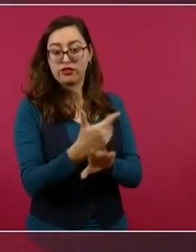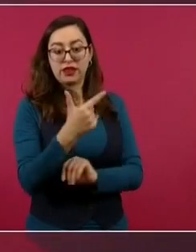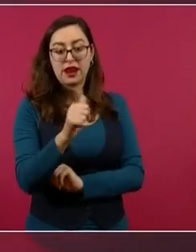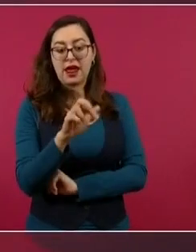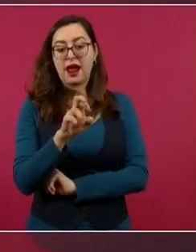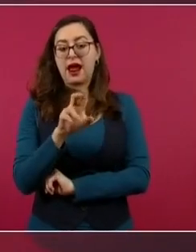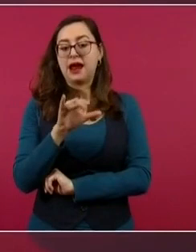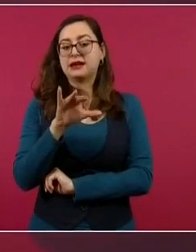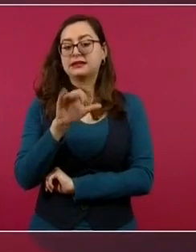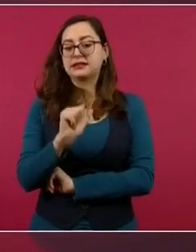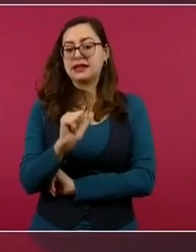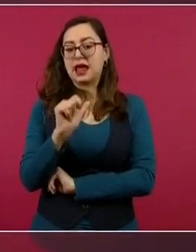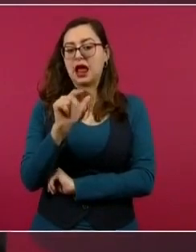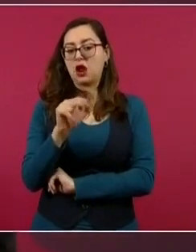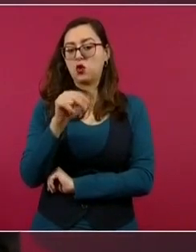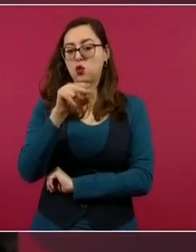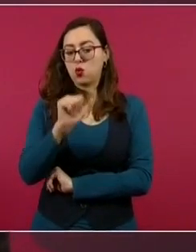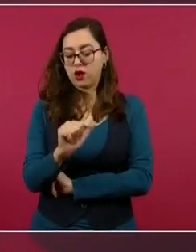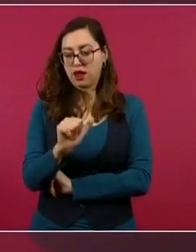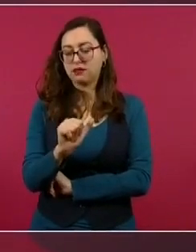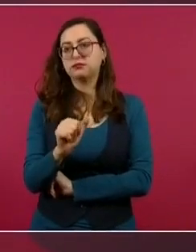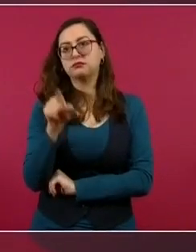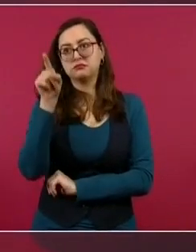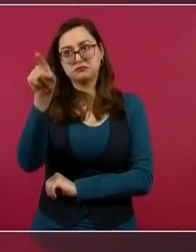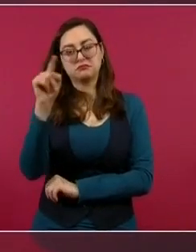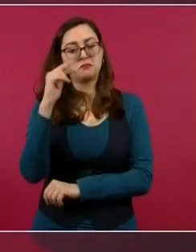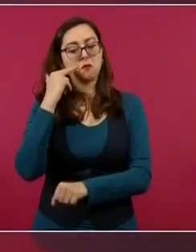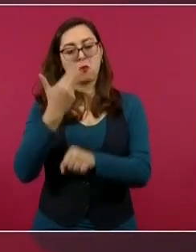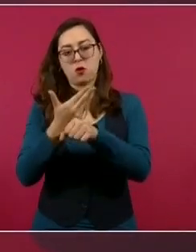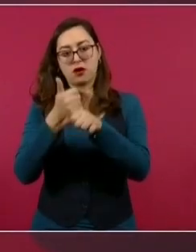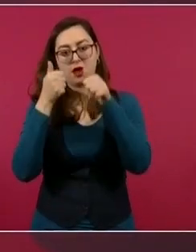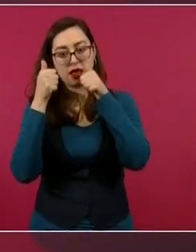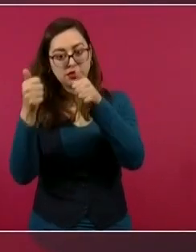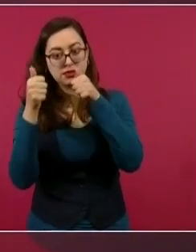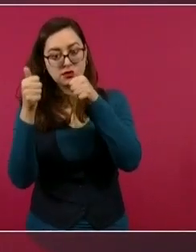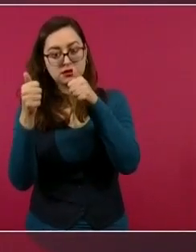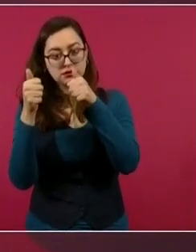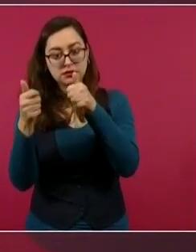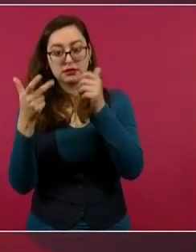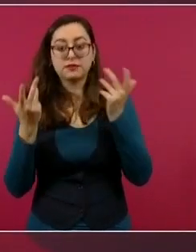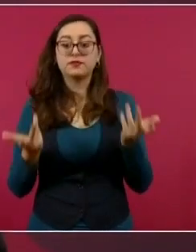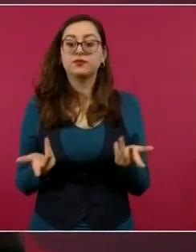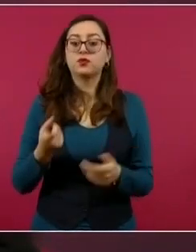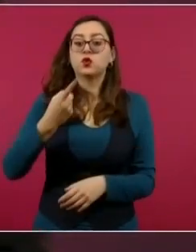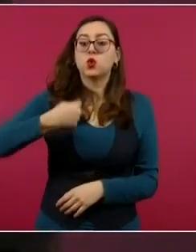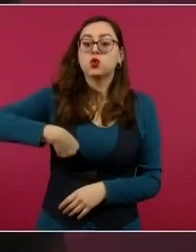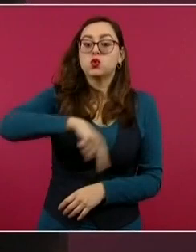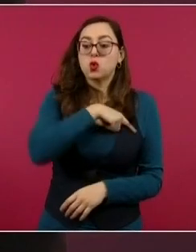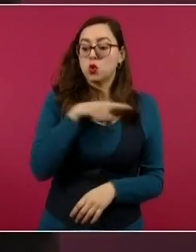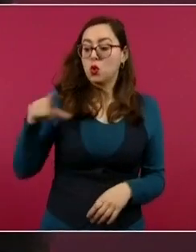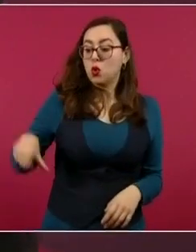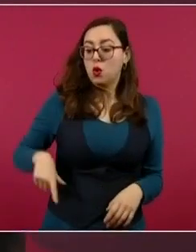Nosotros estamos atendiendo eso de la recuperación de bienes